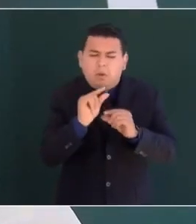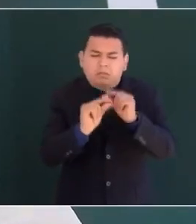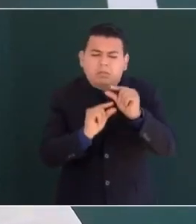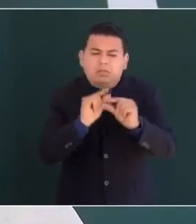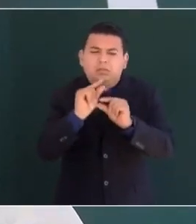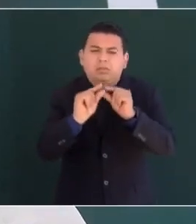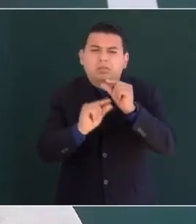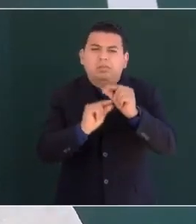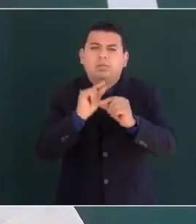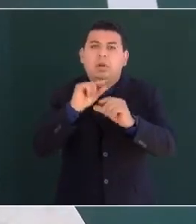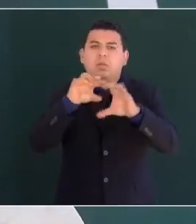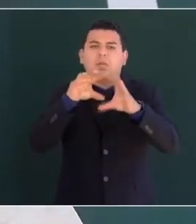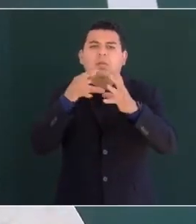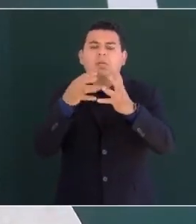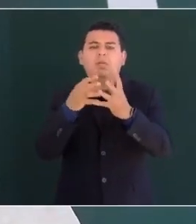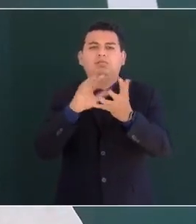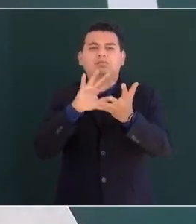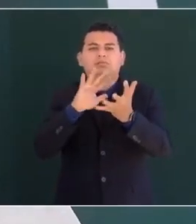gracias